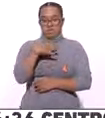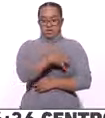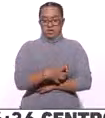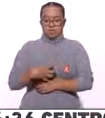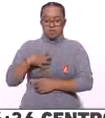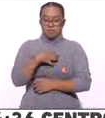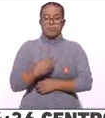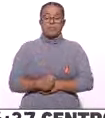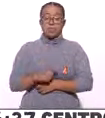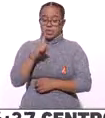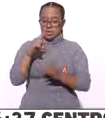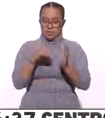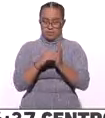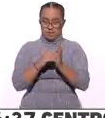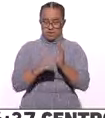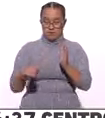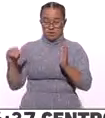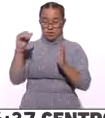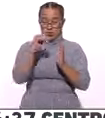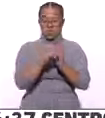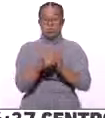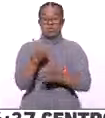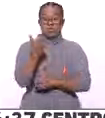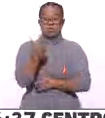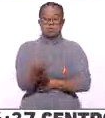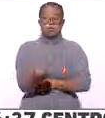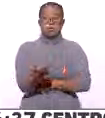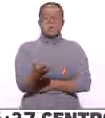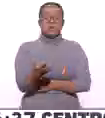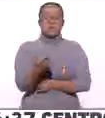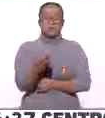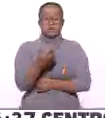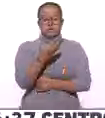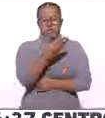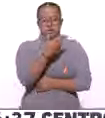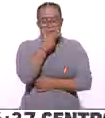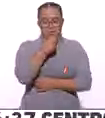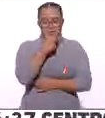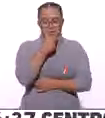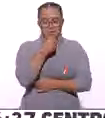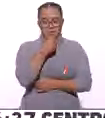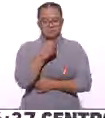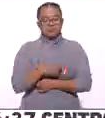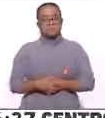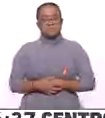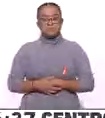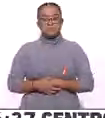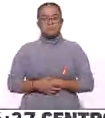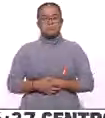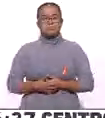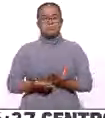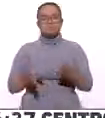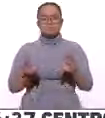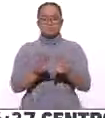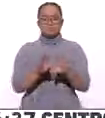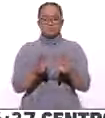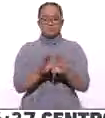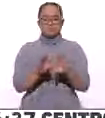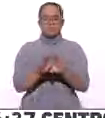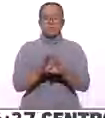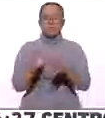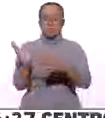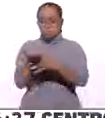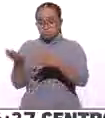Estos mil millones de pesos, José de Jesús Rodríguez Cárdenas, presidente de la Canaco aquí en la Ciudad de México, ¿de qué manera se